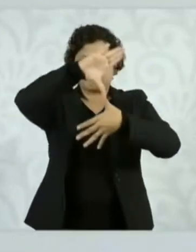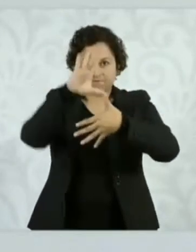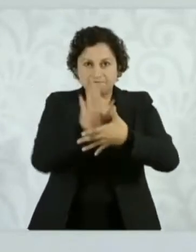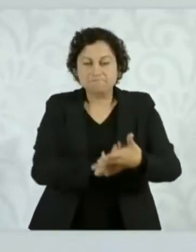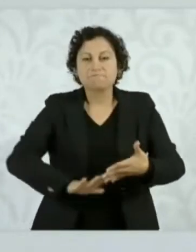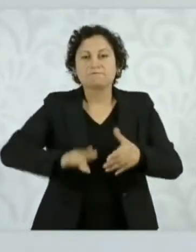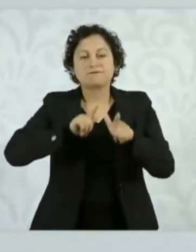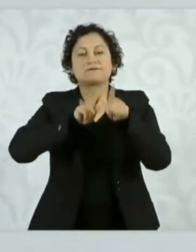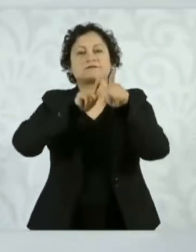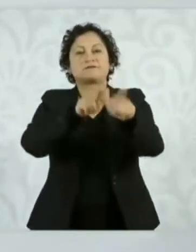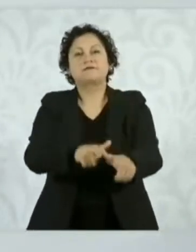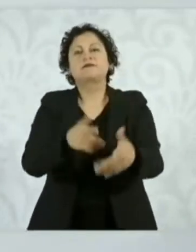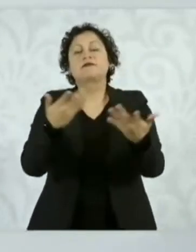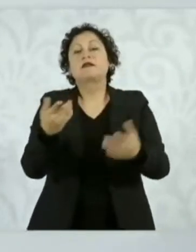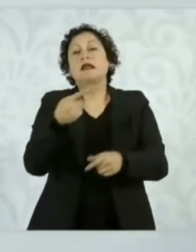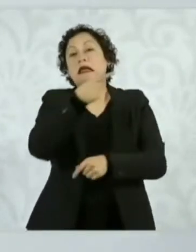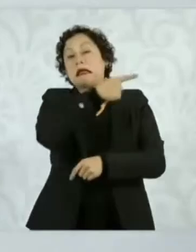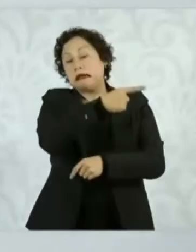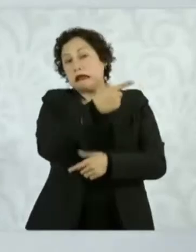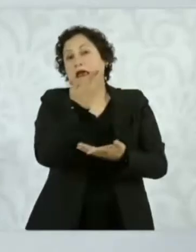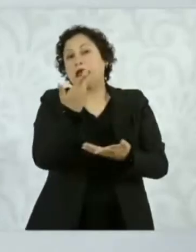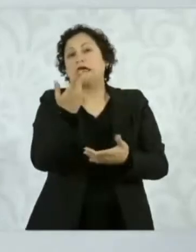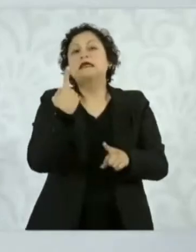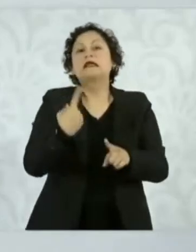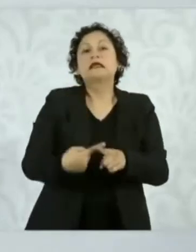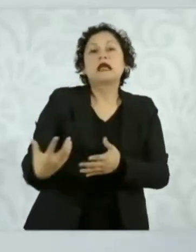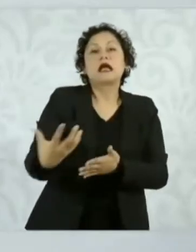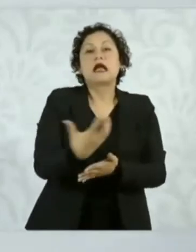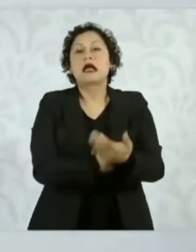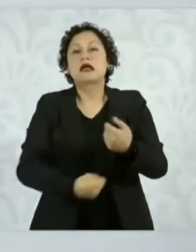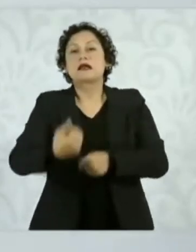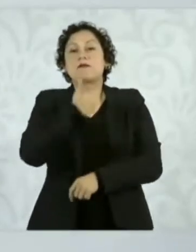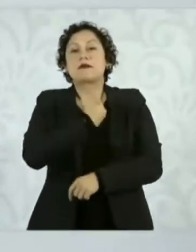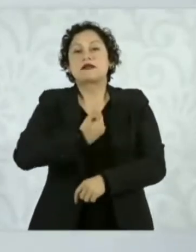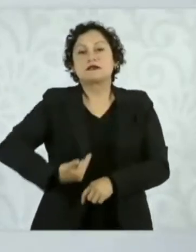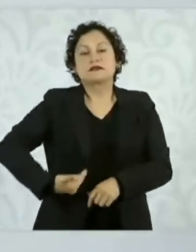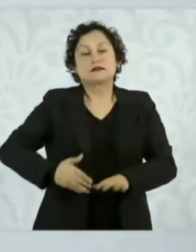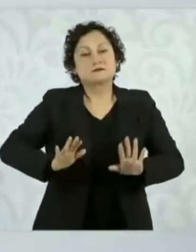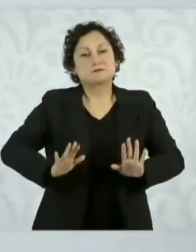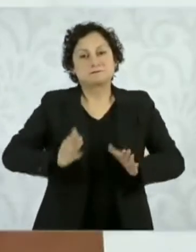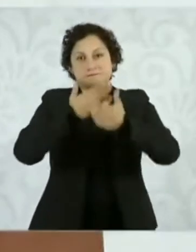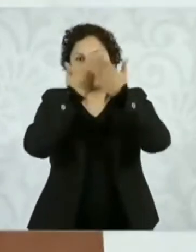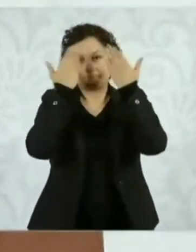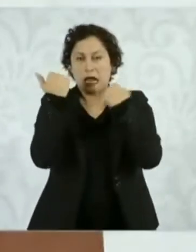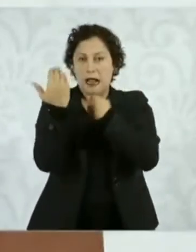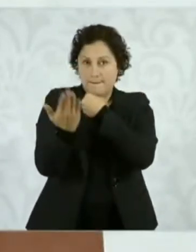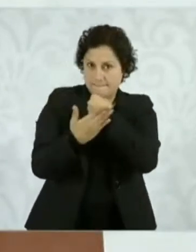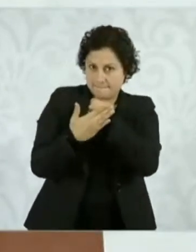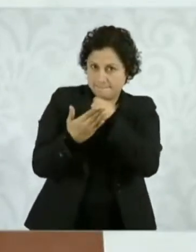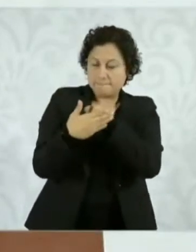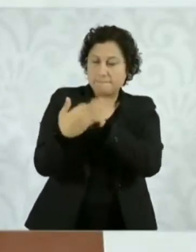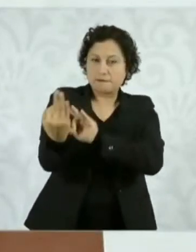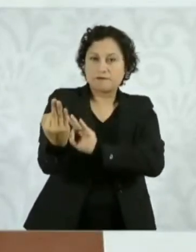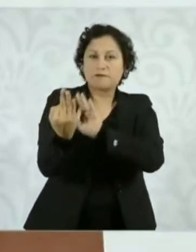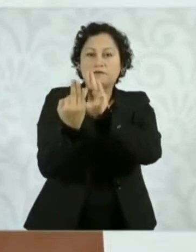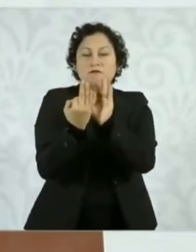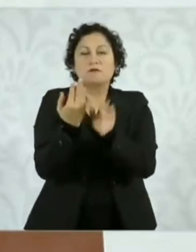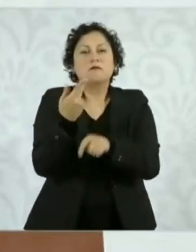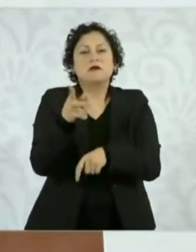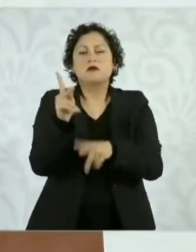elección en Estados Unidos, que ya va a ser pronto, va a haber una buena relación. Estoy segura de ello.